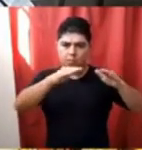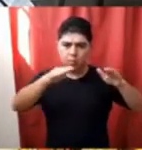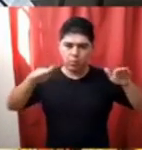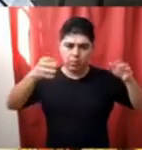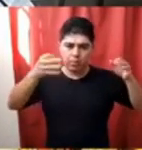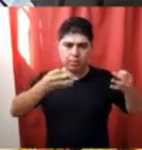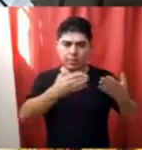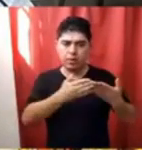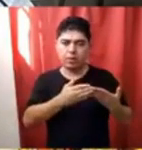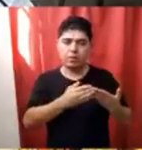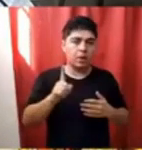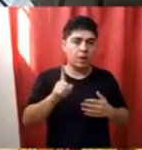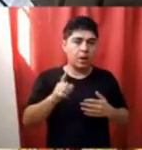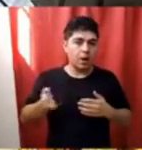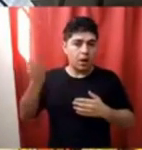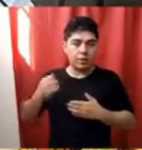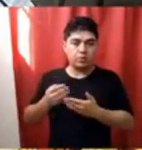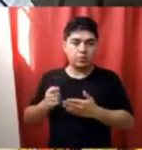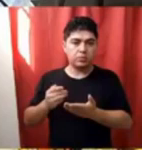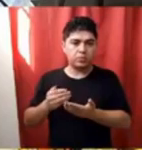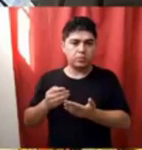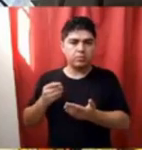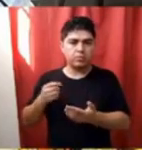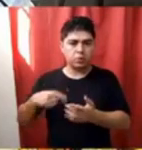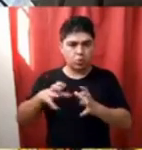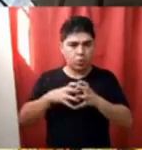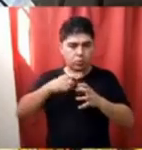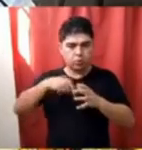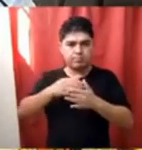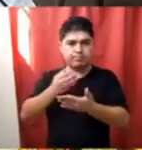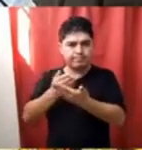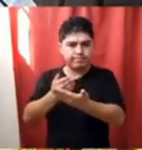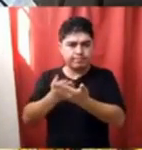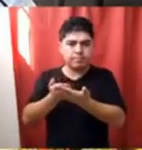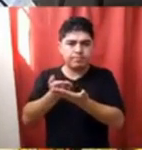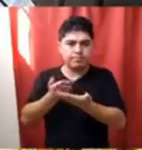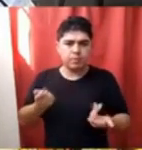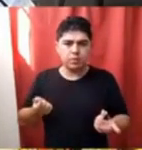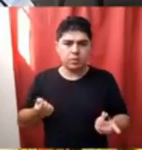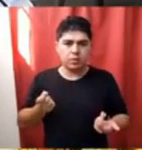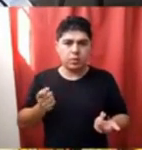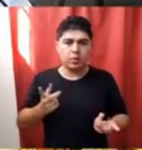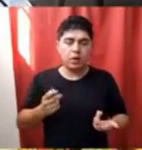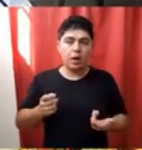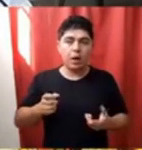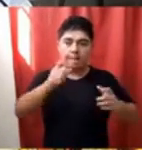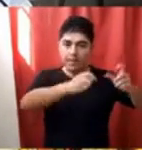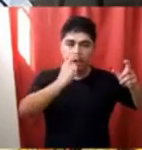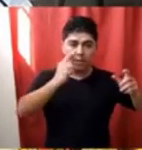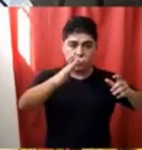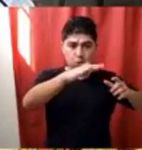ya han sido planteadas en su momento desde nuestro bloque porque además de los vecinos que viven en el lugar,